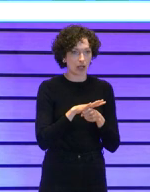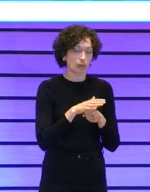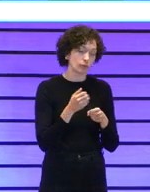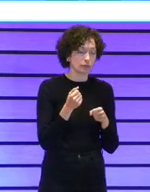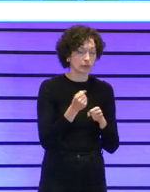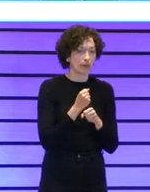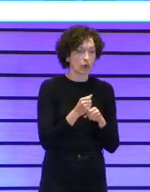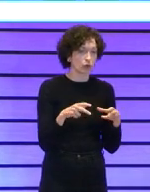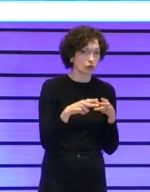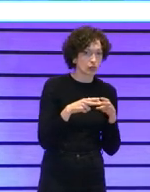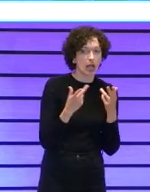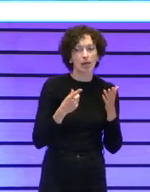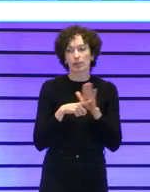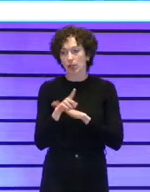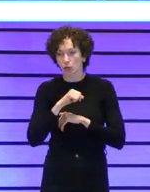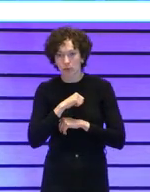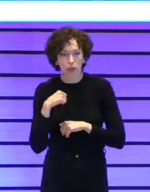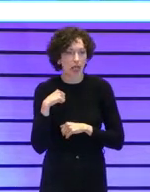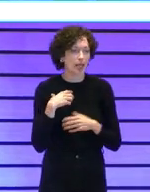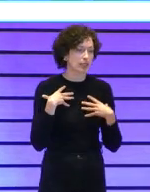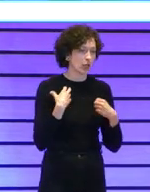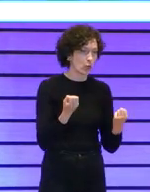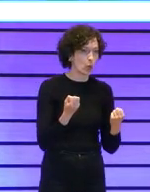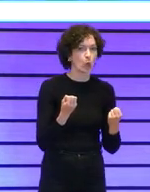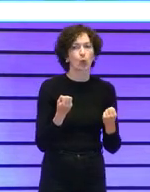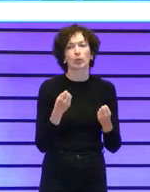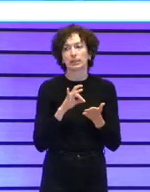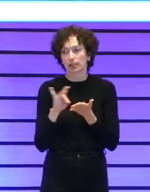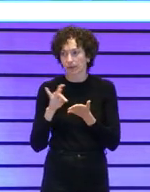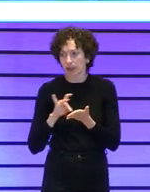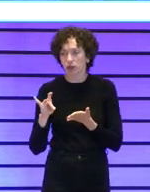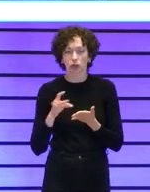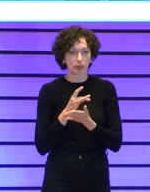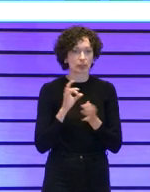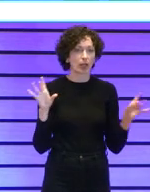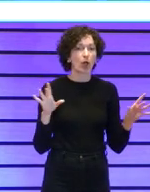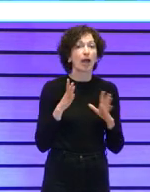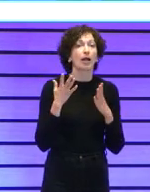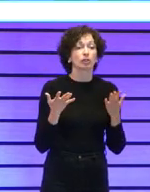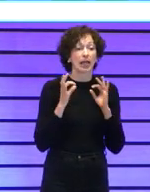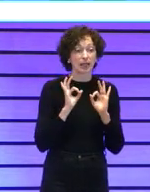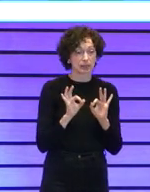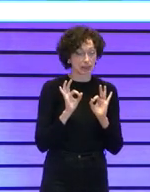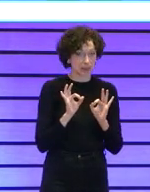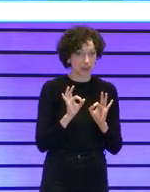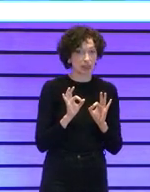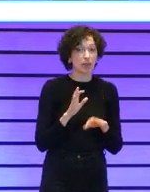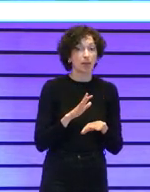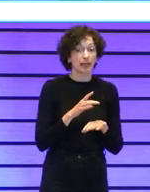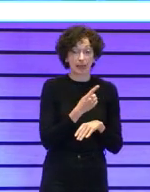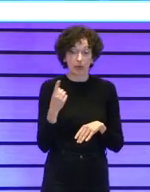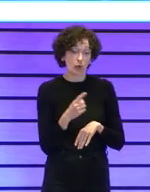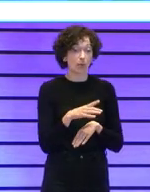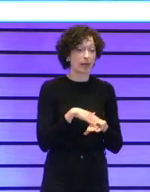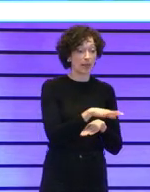social el desarrollo personal la salud los servicios por supuesto de tal manera que cada uno a la toma de decisiones